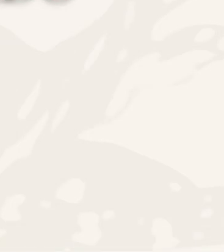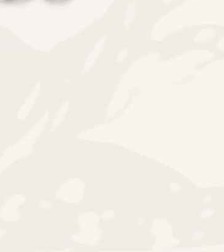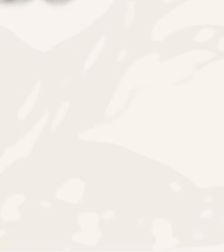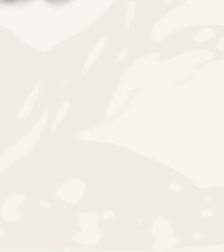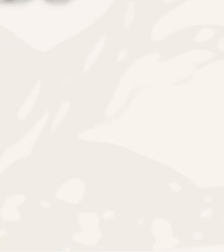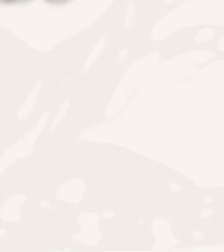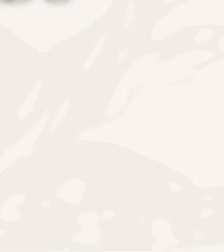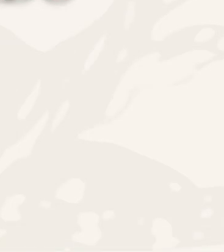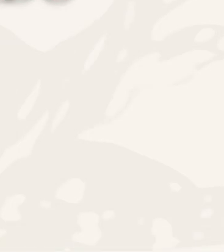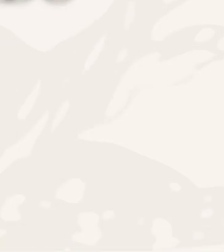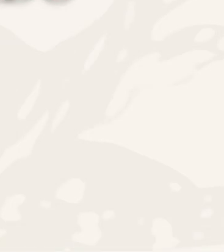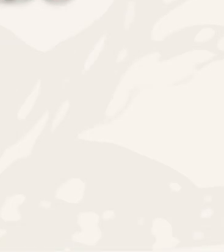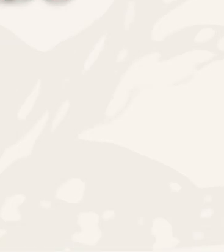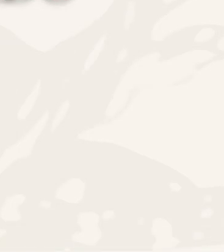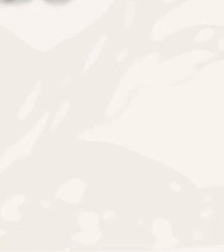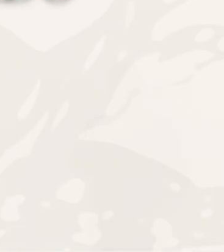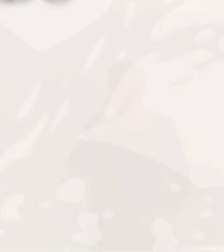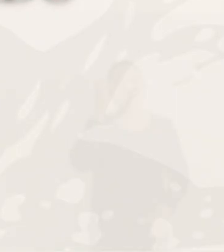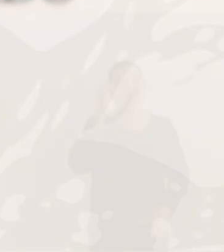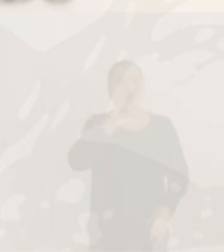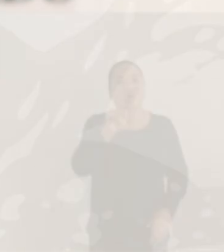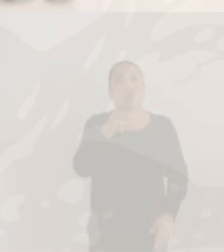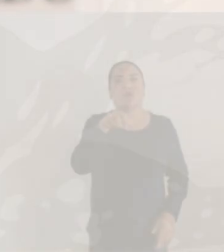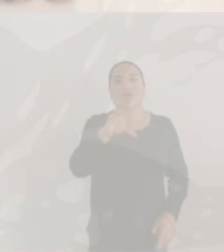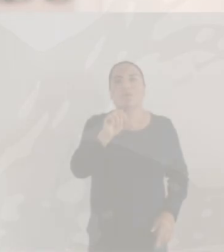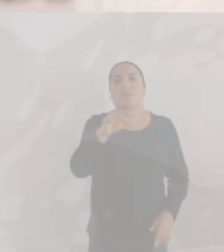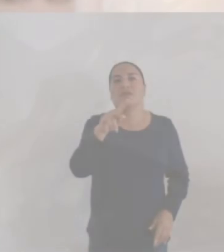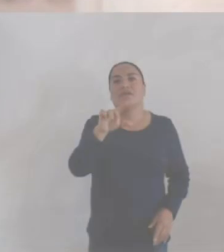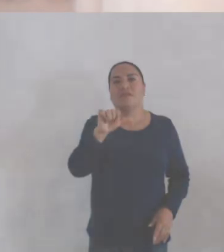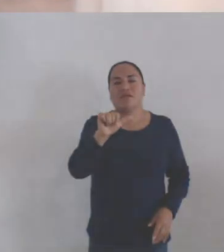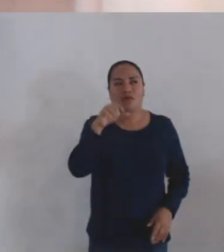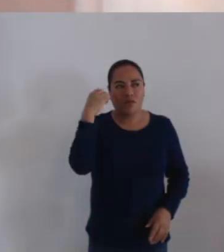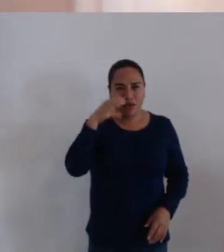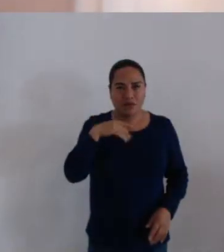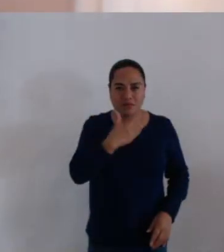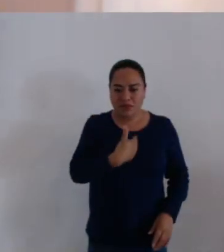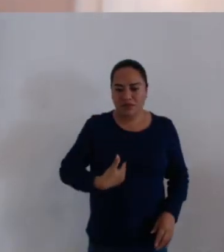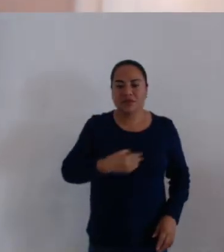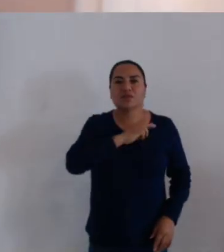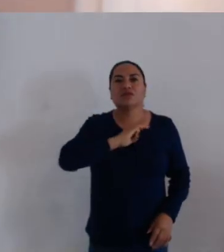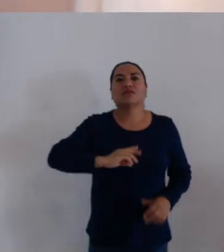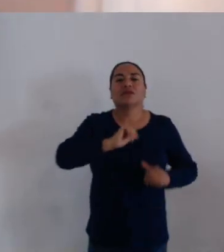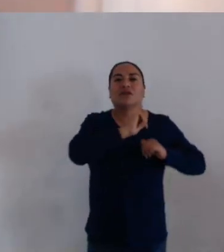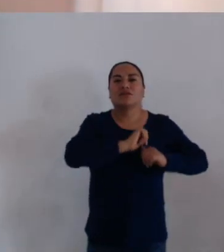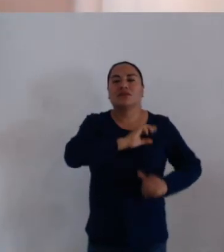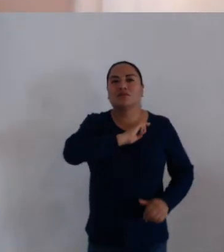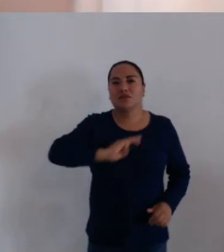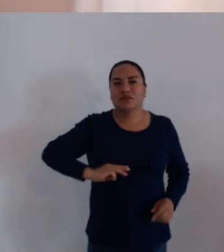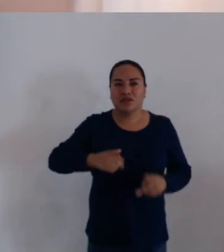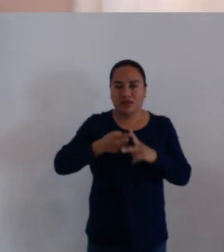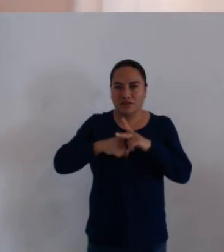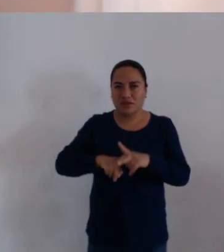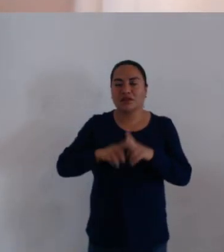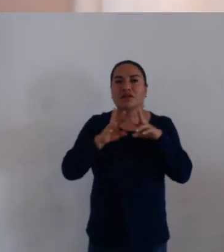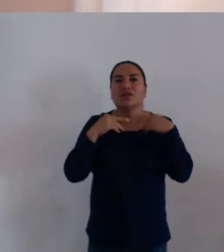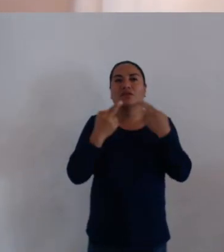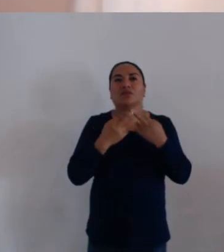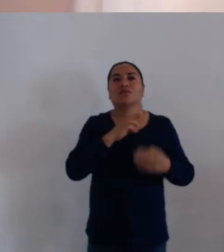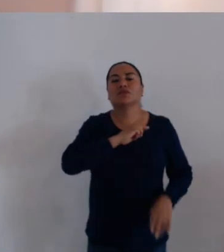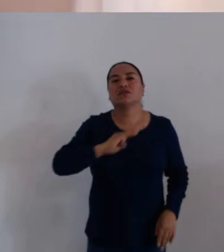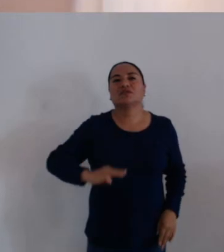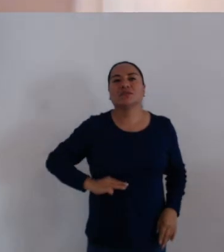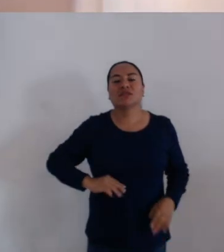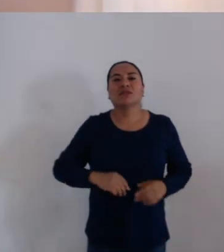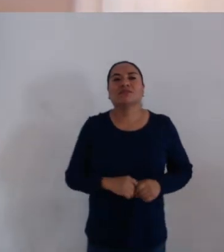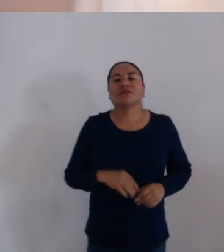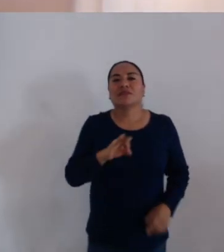de San Juan Copala, Oaxaca, Presidente Municipal, señoras y señores concejales, se da inicio esta sesión ordinaria